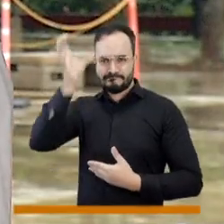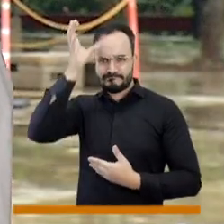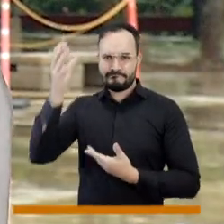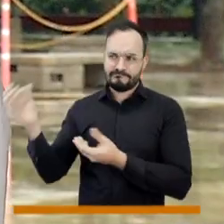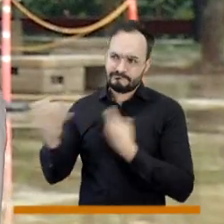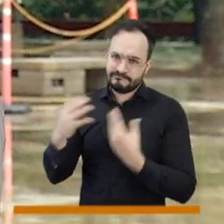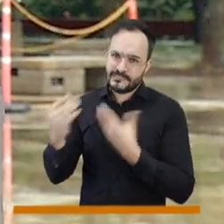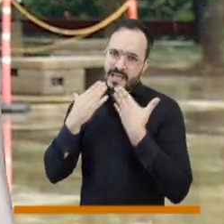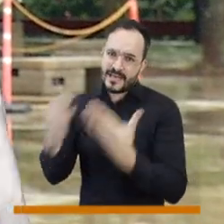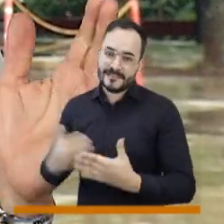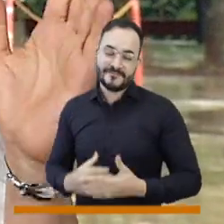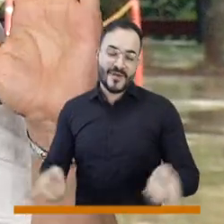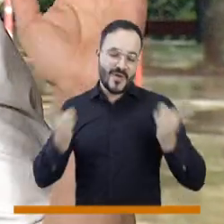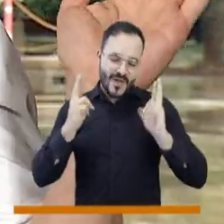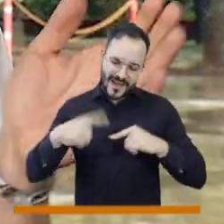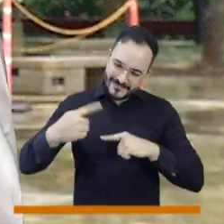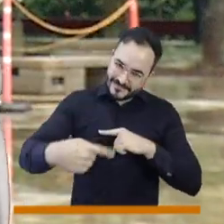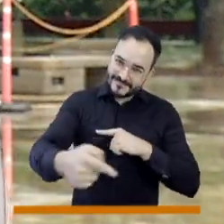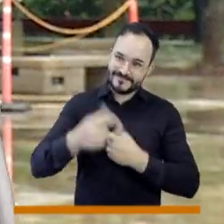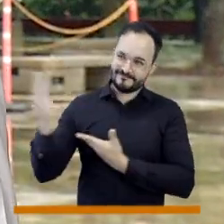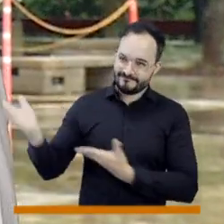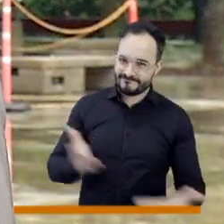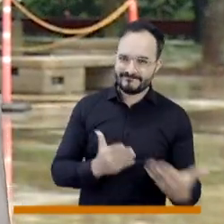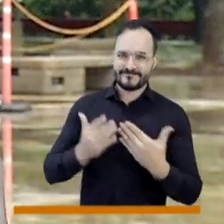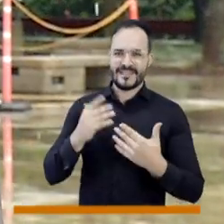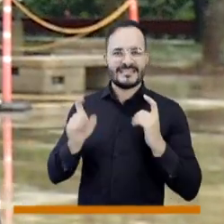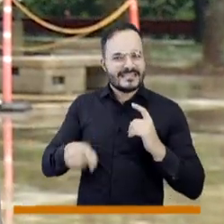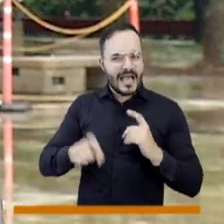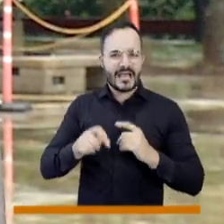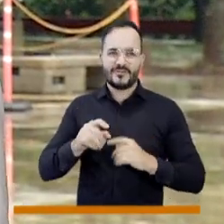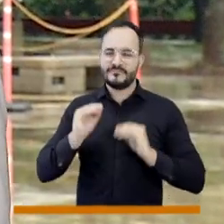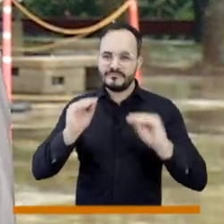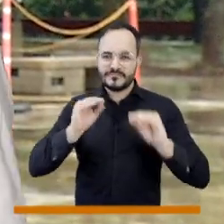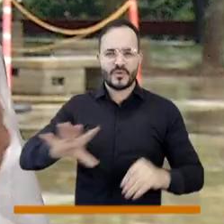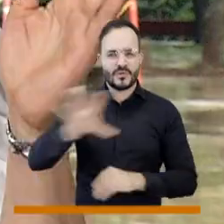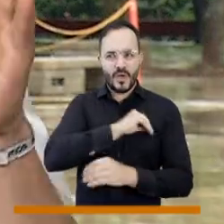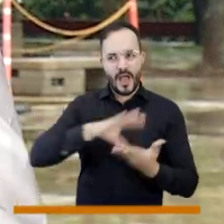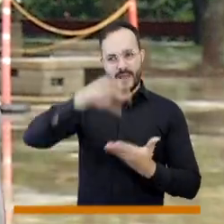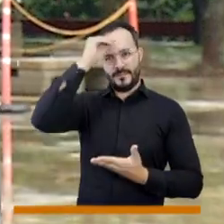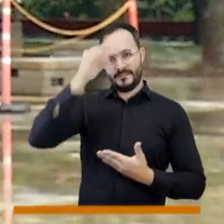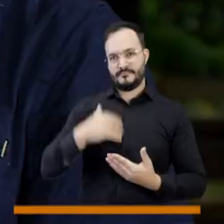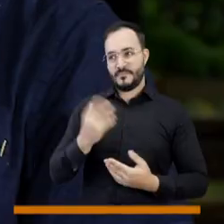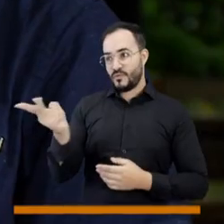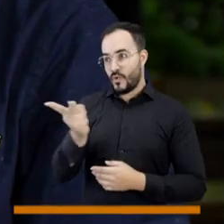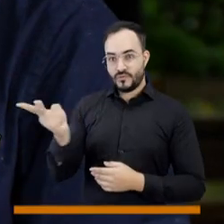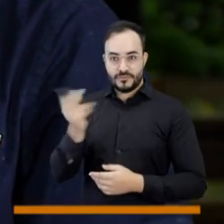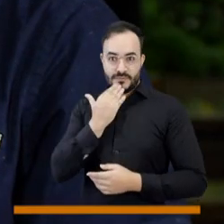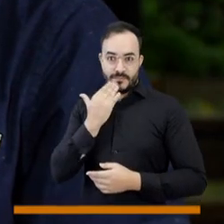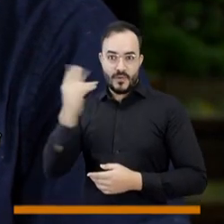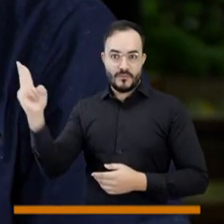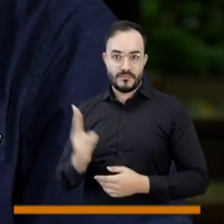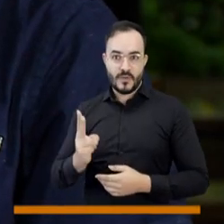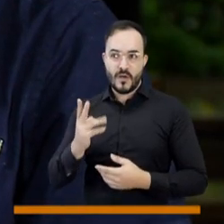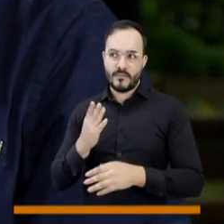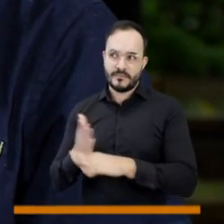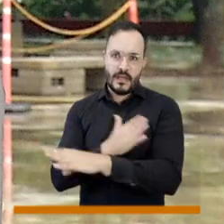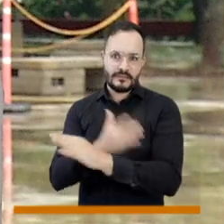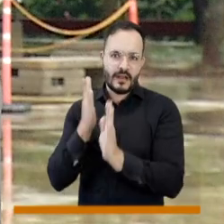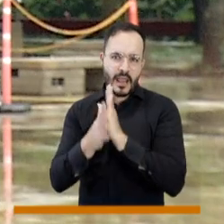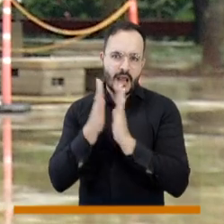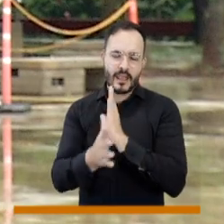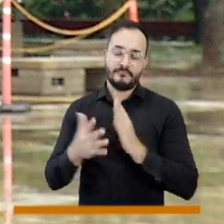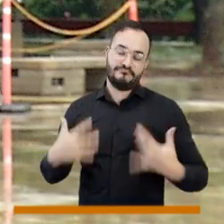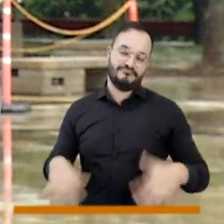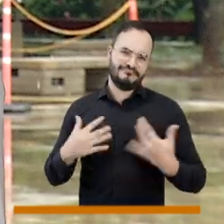aportan mucho creo que será muy interesante y ojalá los inviten bastante aquí a los programas son los que necesitamos conocer Santiago y a Jesús el